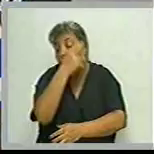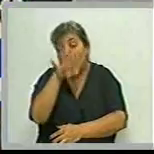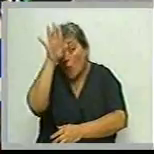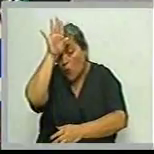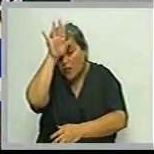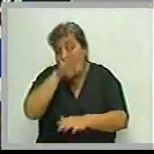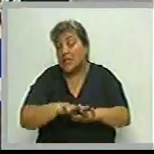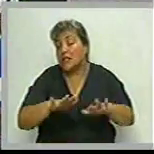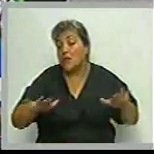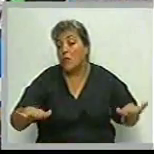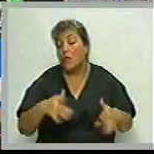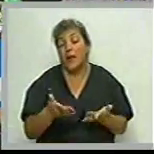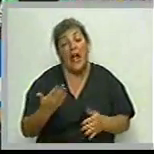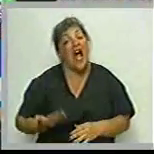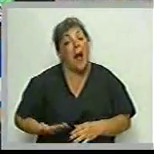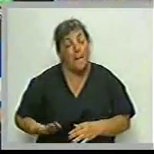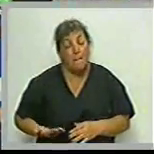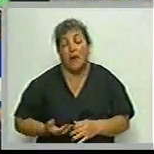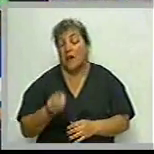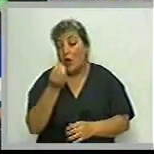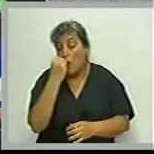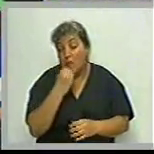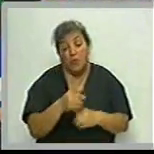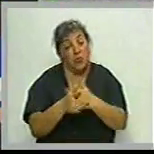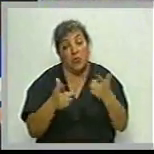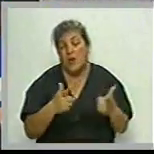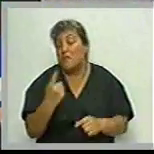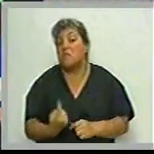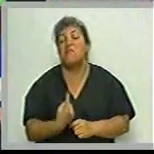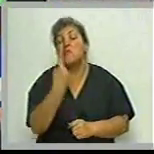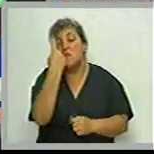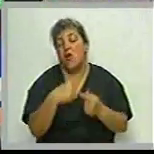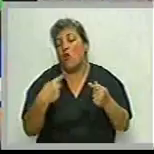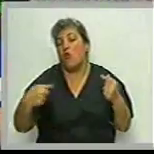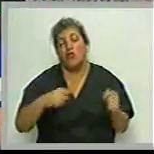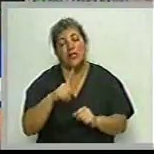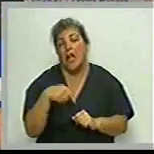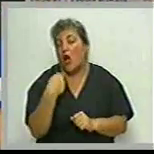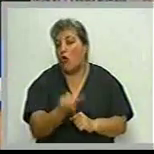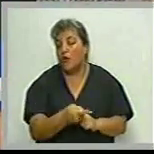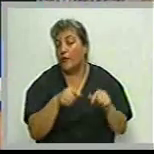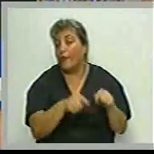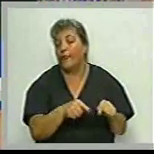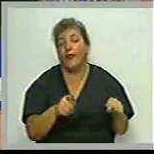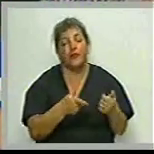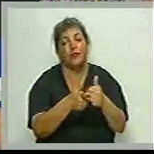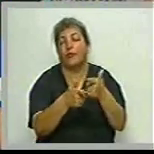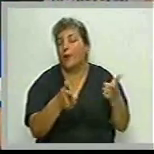los niños de hambre, ¿no? Es decir, y prioriza, digamos, otras cosas donde no hay